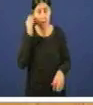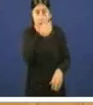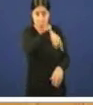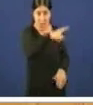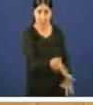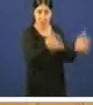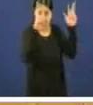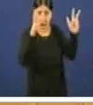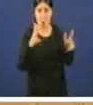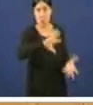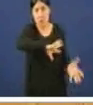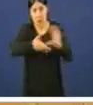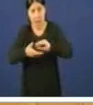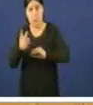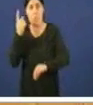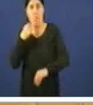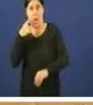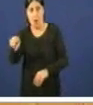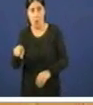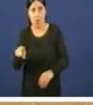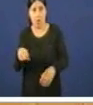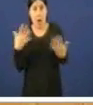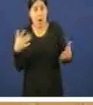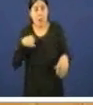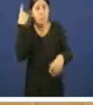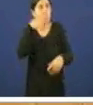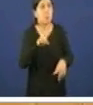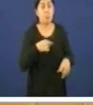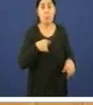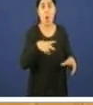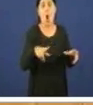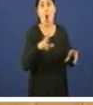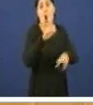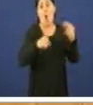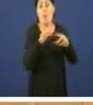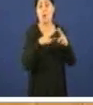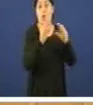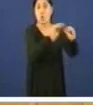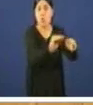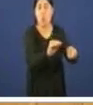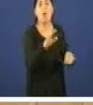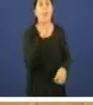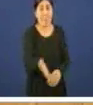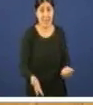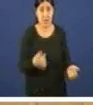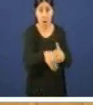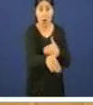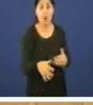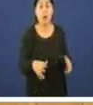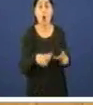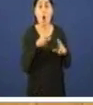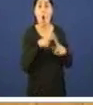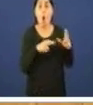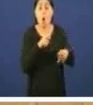caixa sen reparar no que ia pasar cos seus traballadores e coa obra social que vai pasar coa obra social señora conselleira